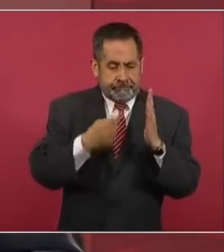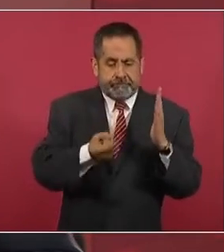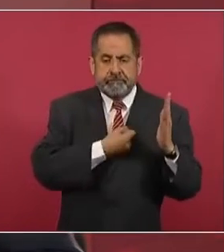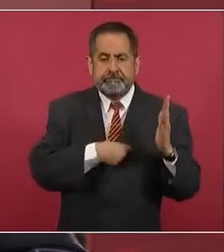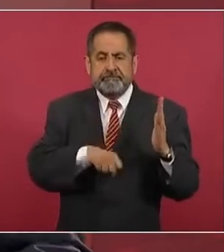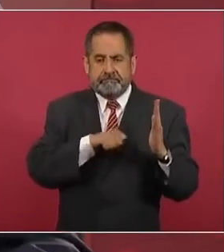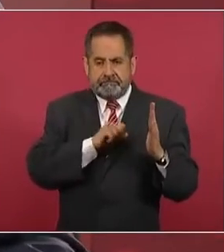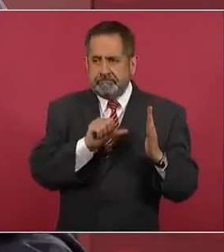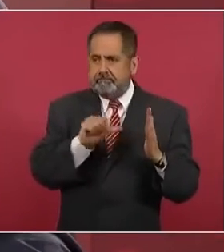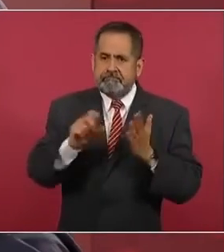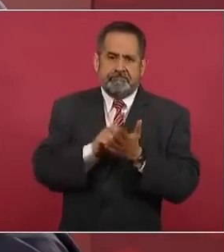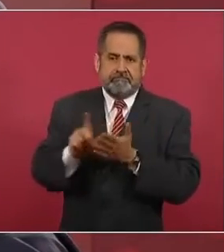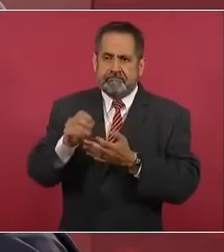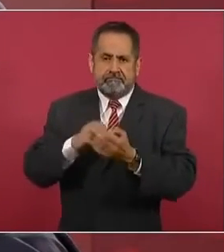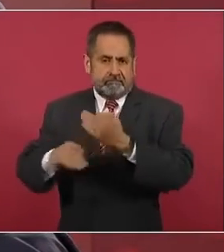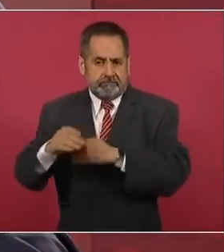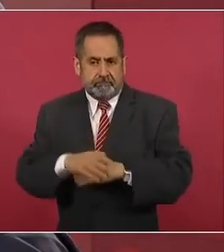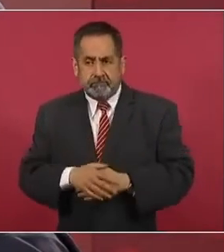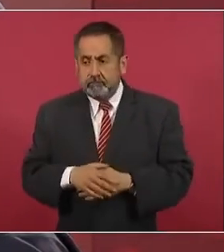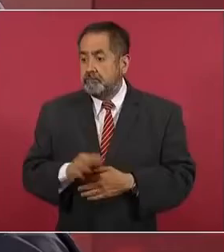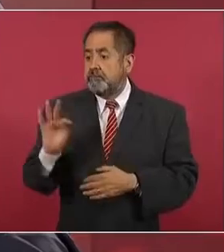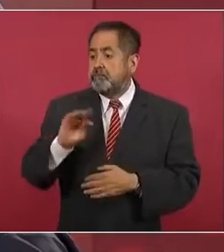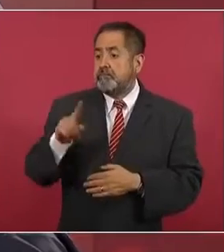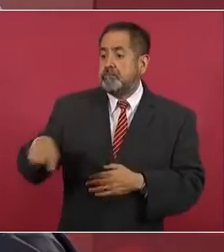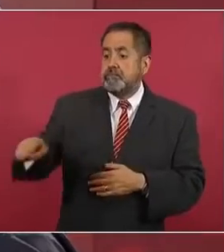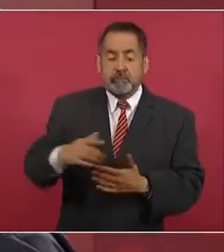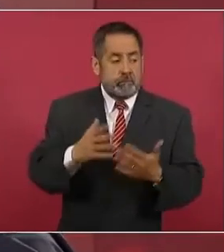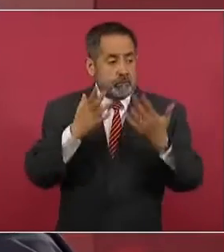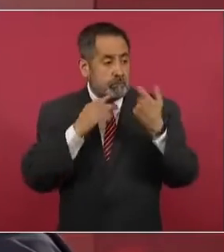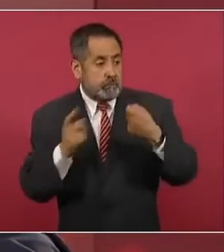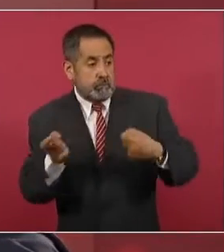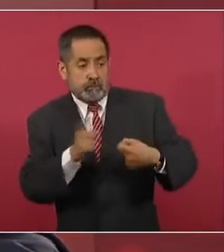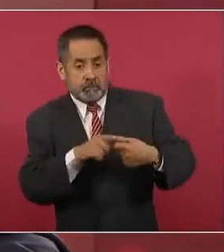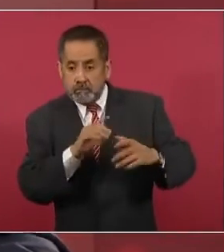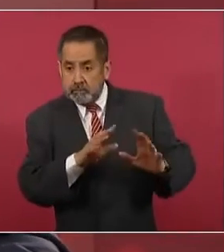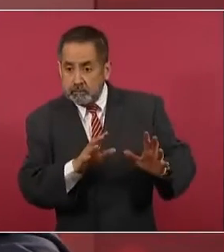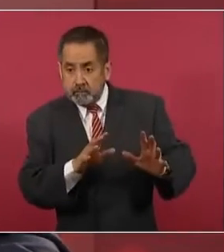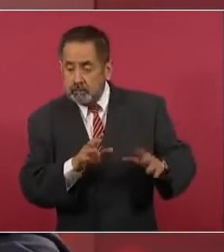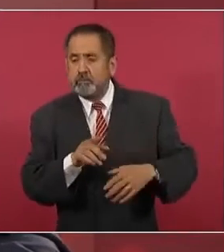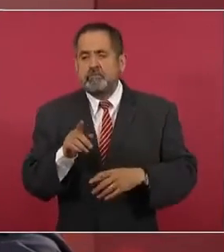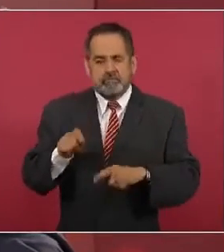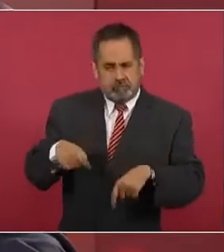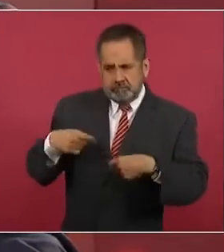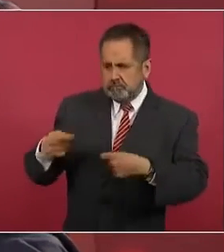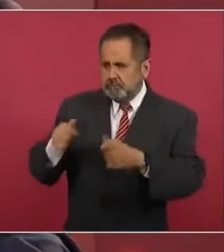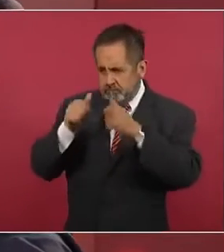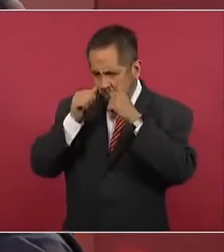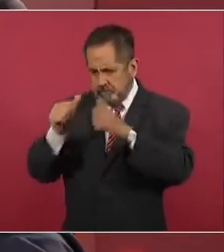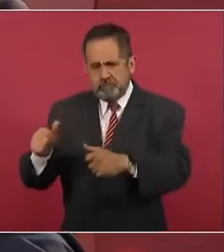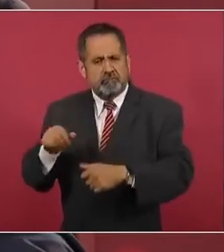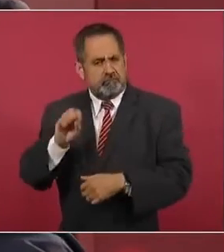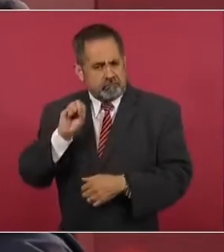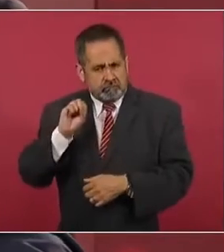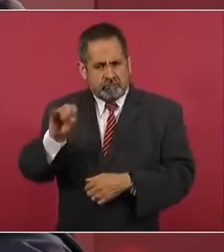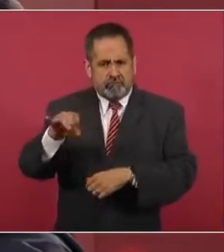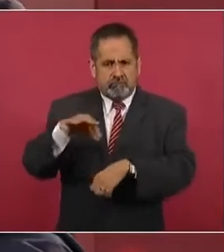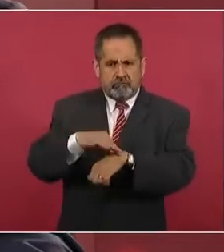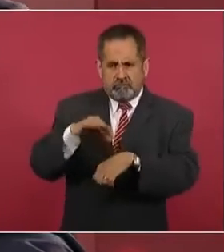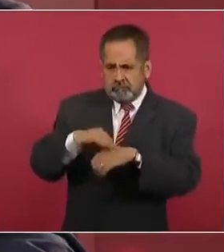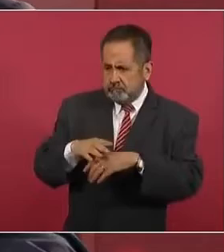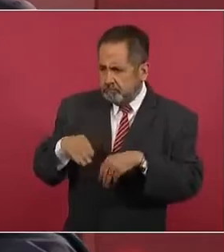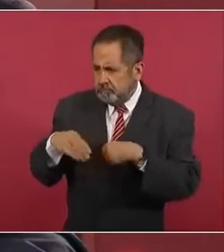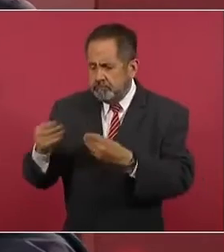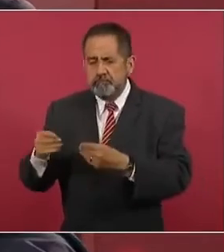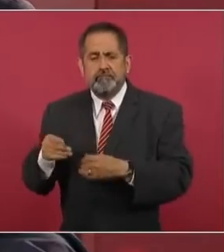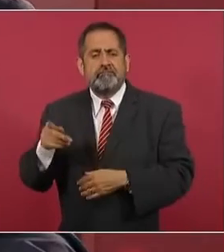no tienen seguridad social tengan garantizada la atención médica, los estudios